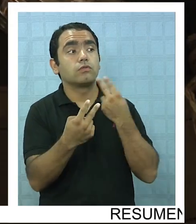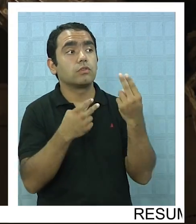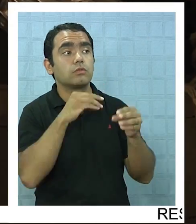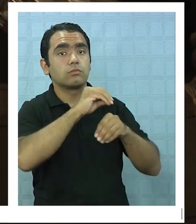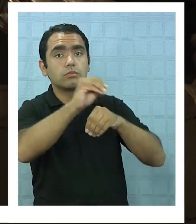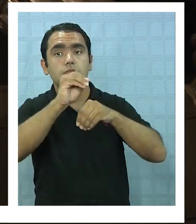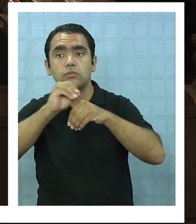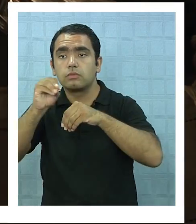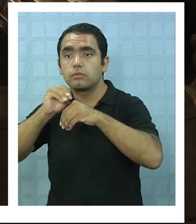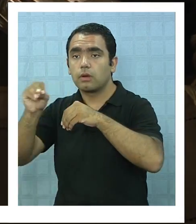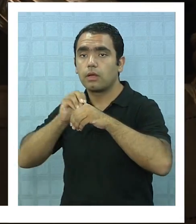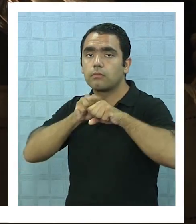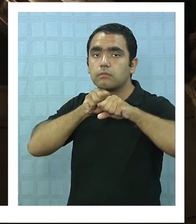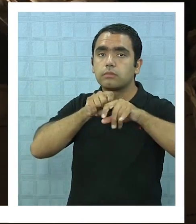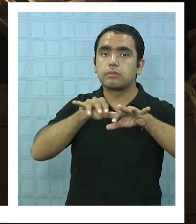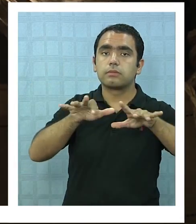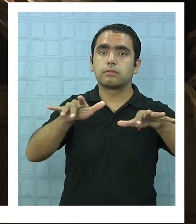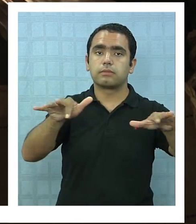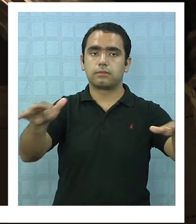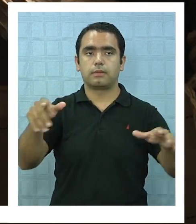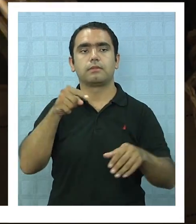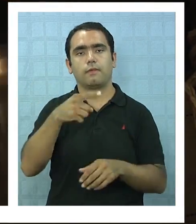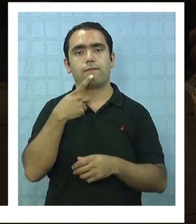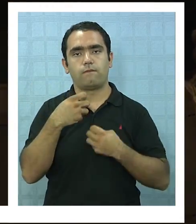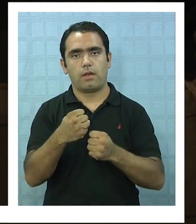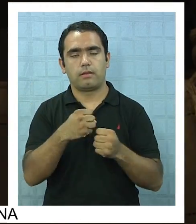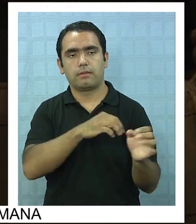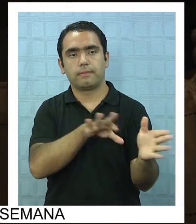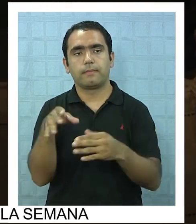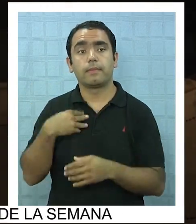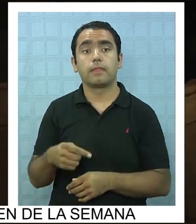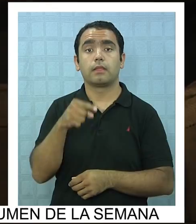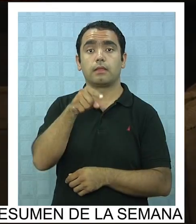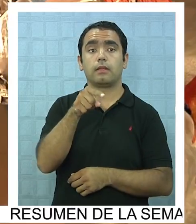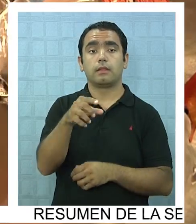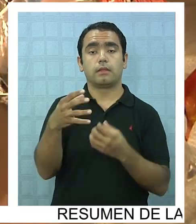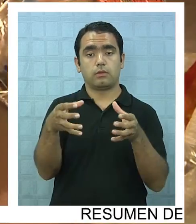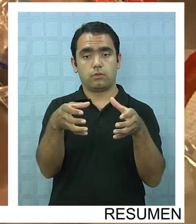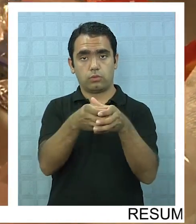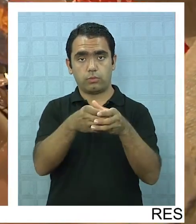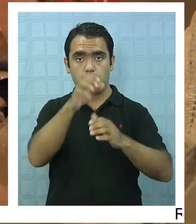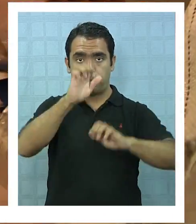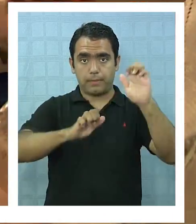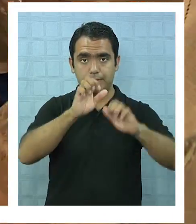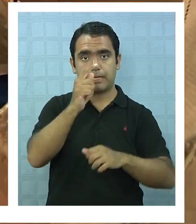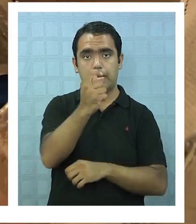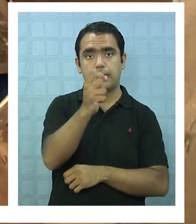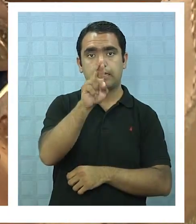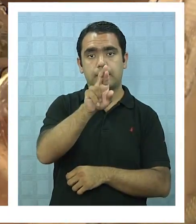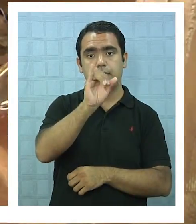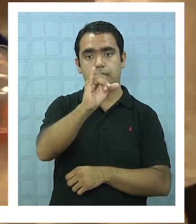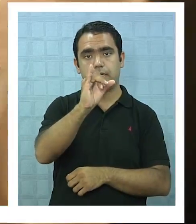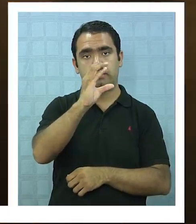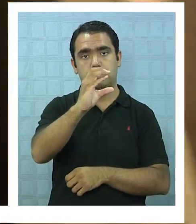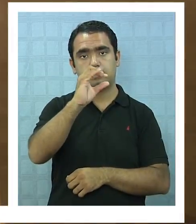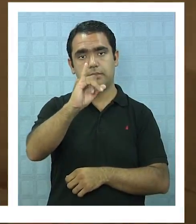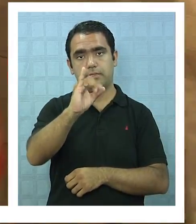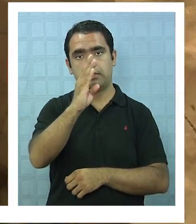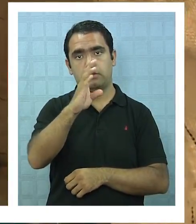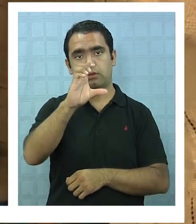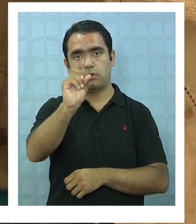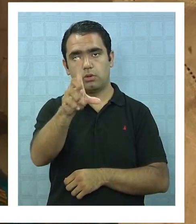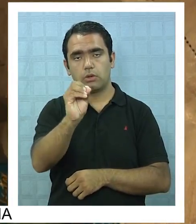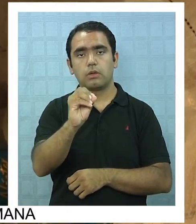ha sido nuestro fuerte. Según los representantes de la empresa Triciclo que tiene a su cargo los puntos limpios, ellos